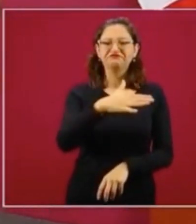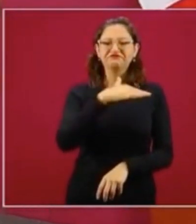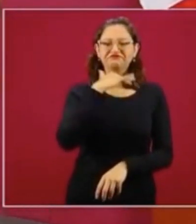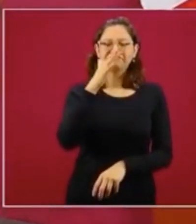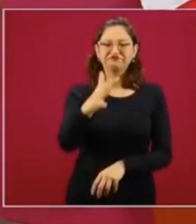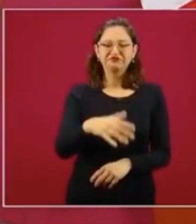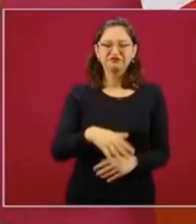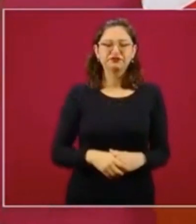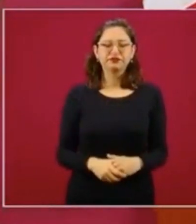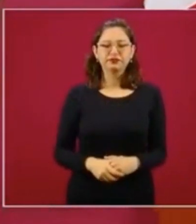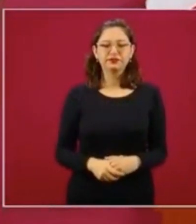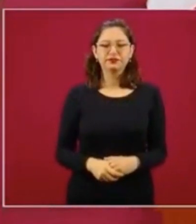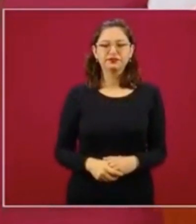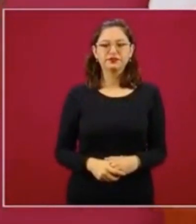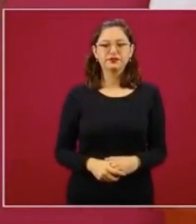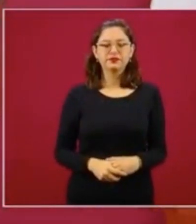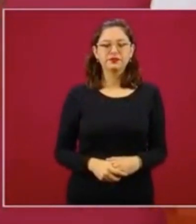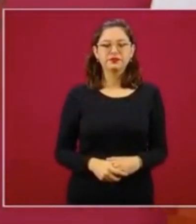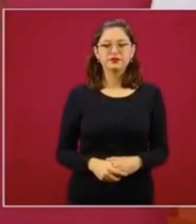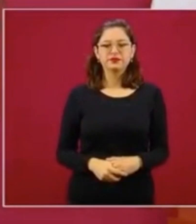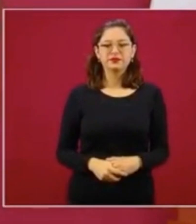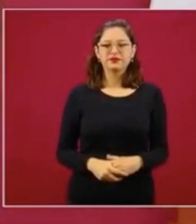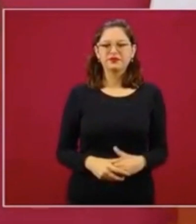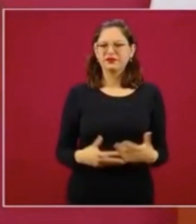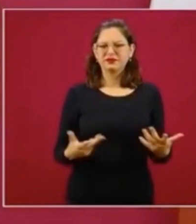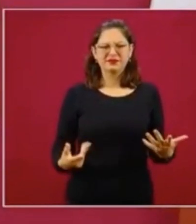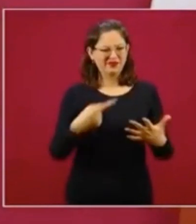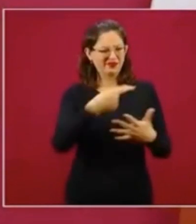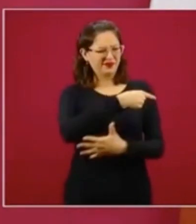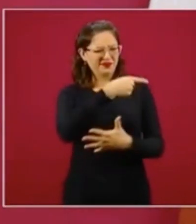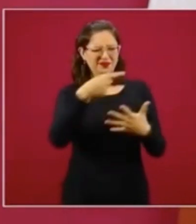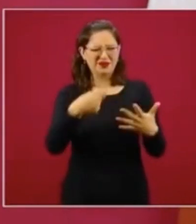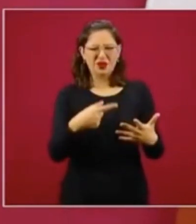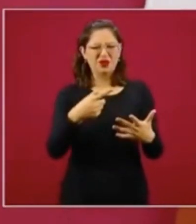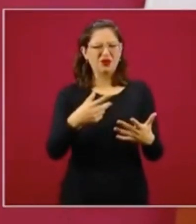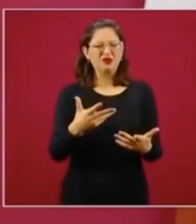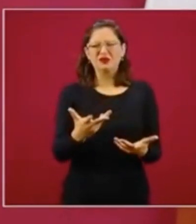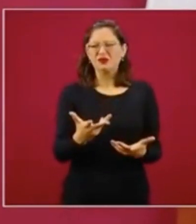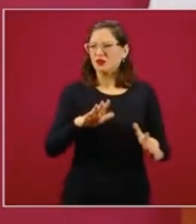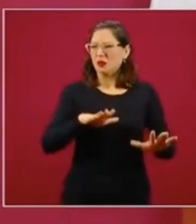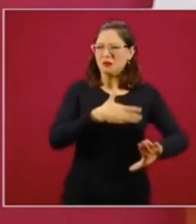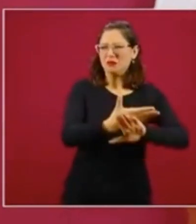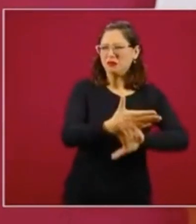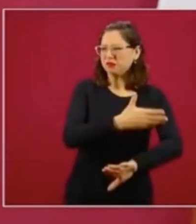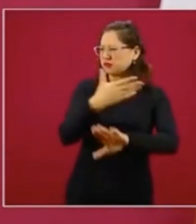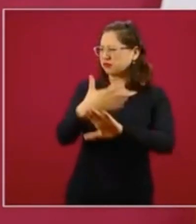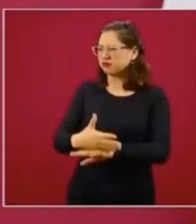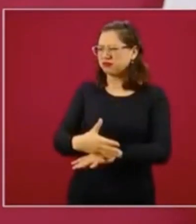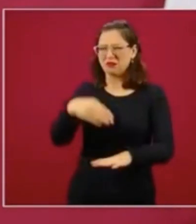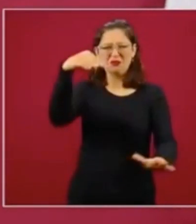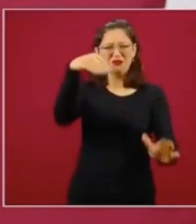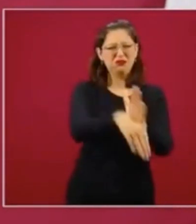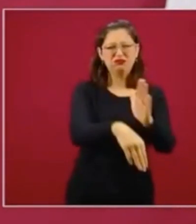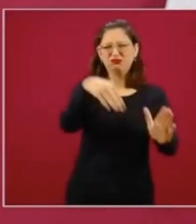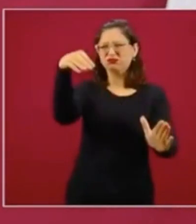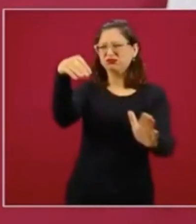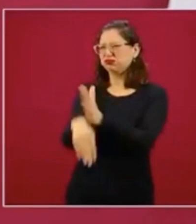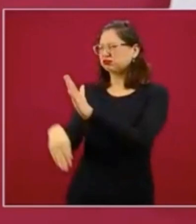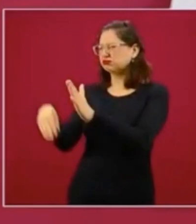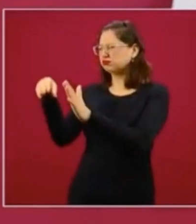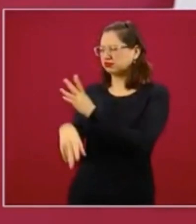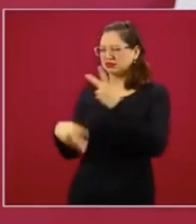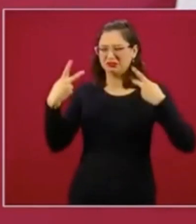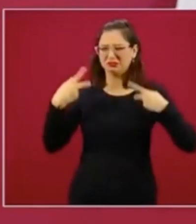corrupción, eso es lo que ha dado al traste con todo, esa es la causa principal de la desigualdad social,